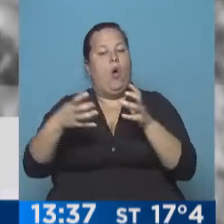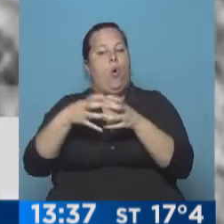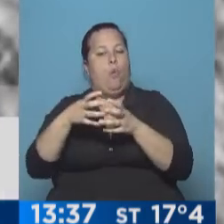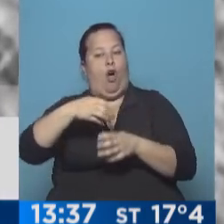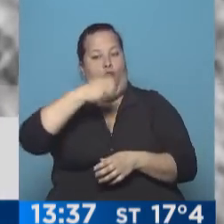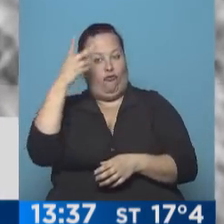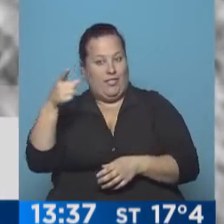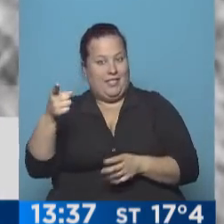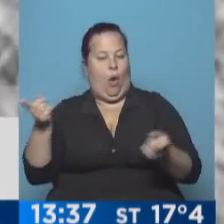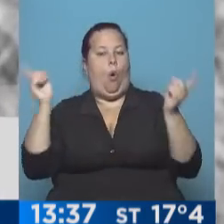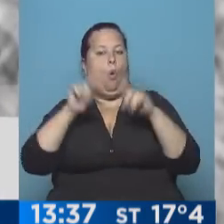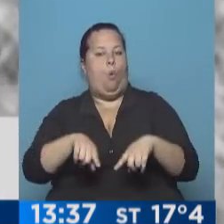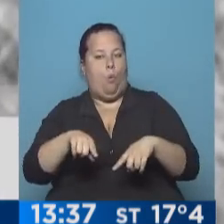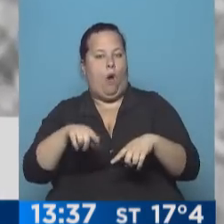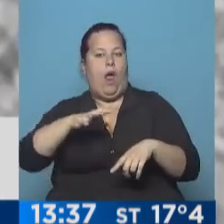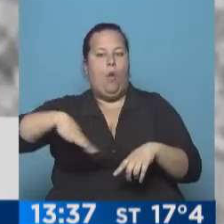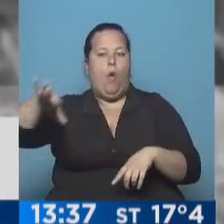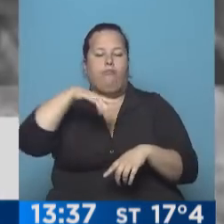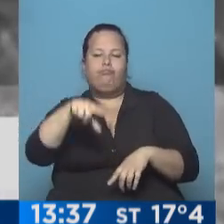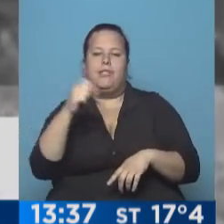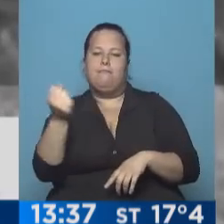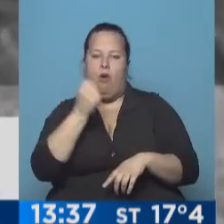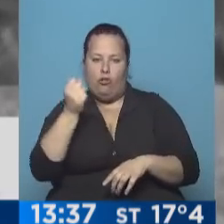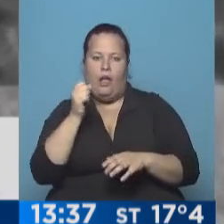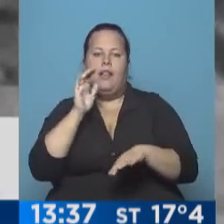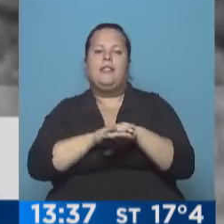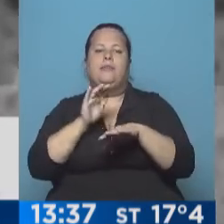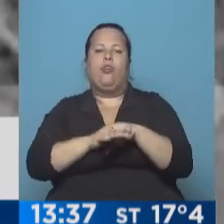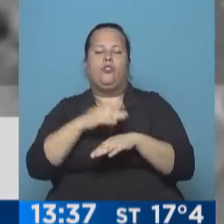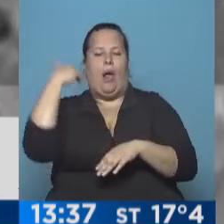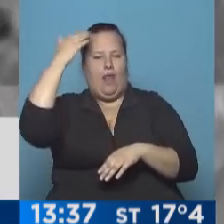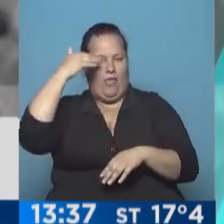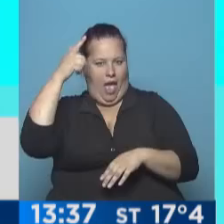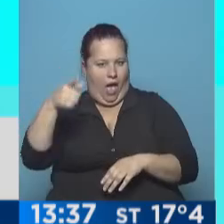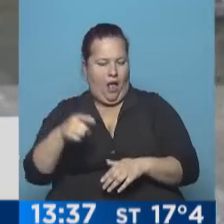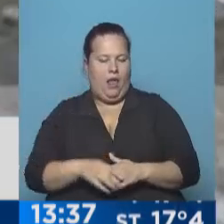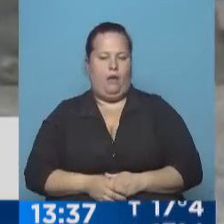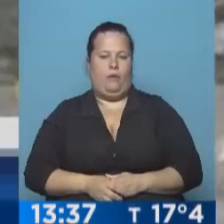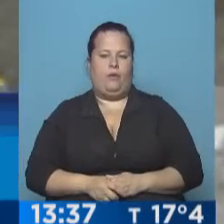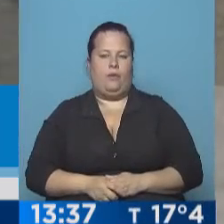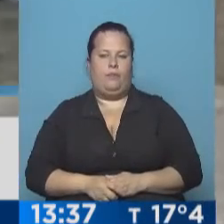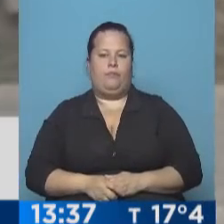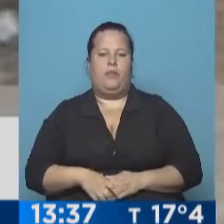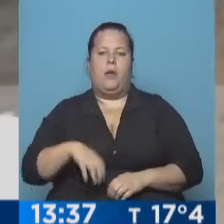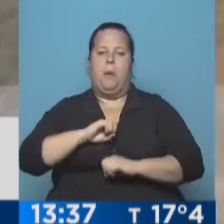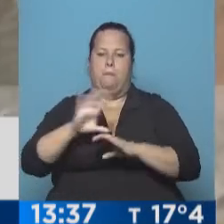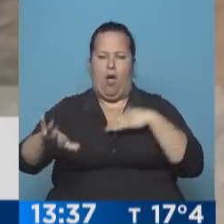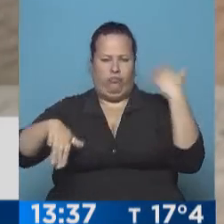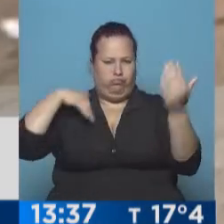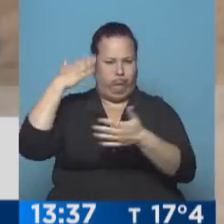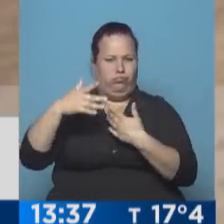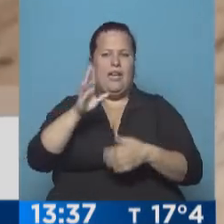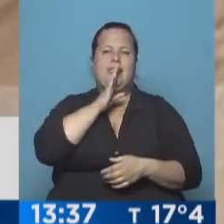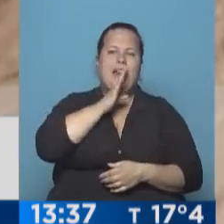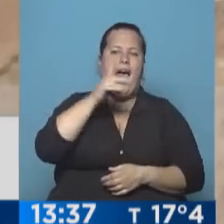oficiales recuperaron distritos claves en manos de los islamistas. Recrudece la violencia entre